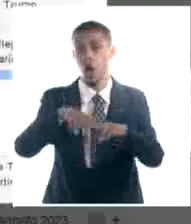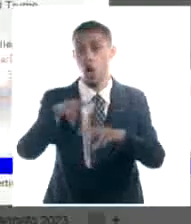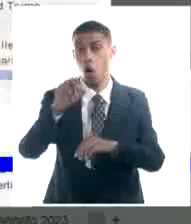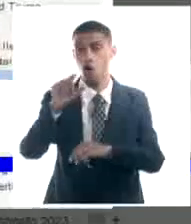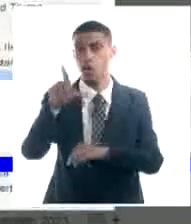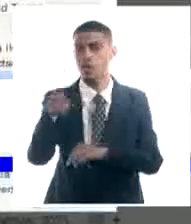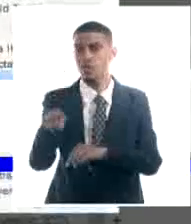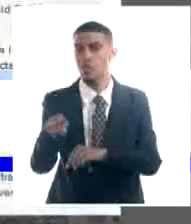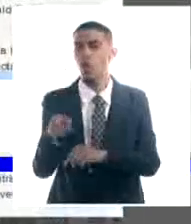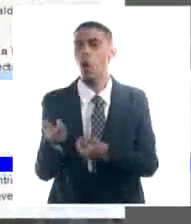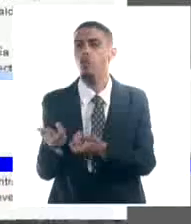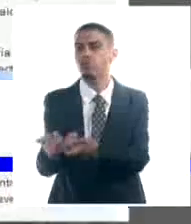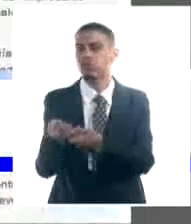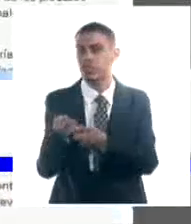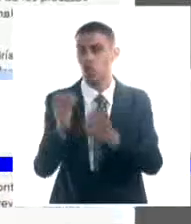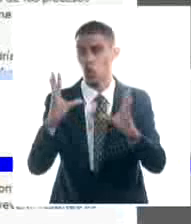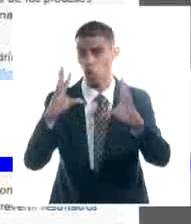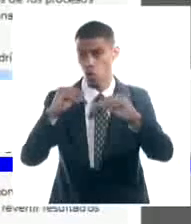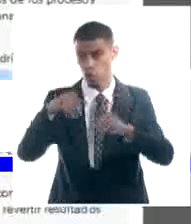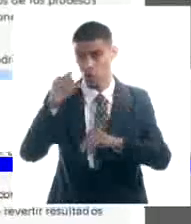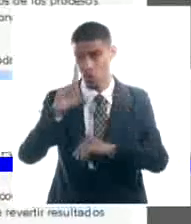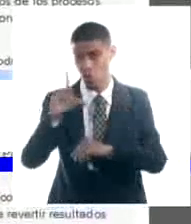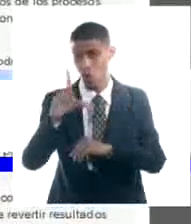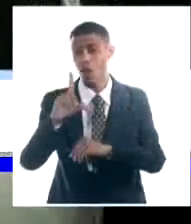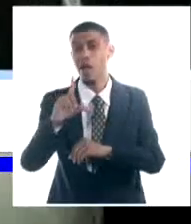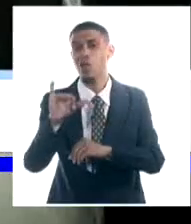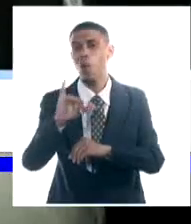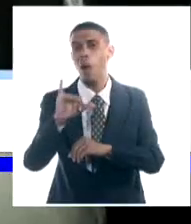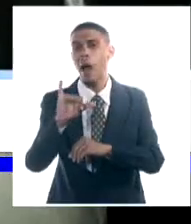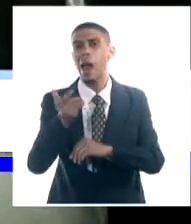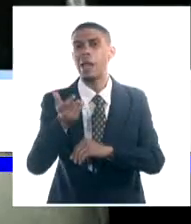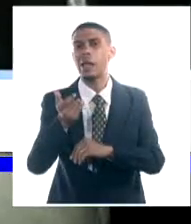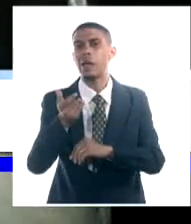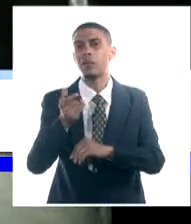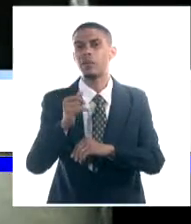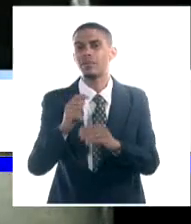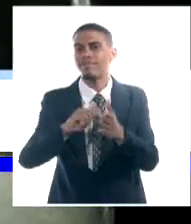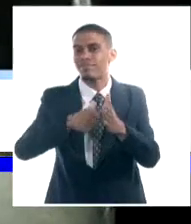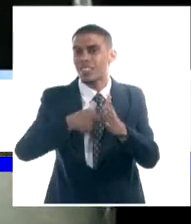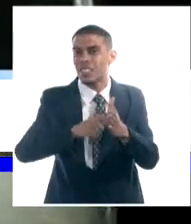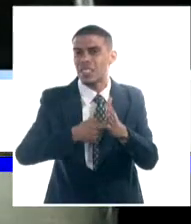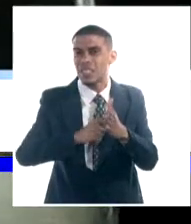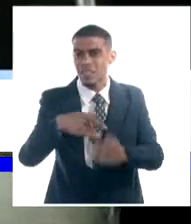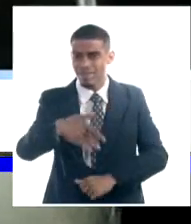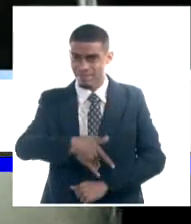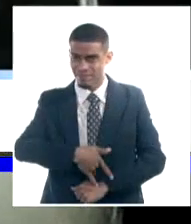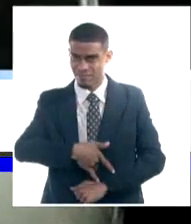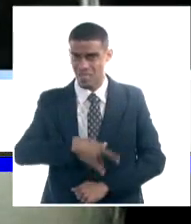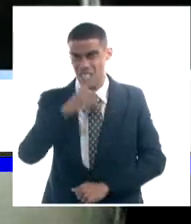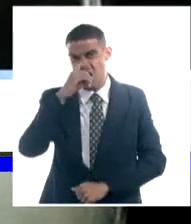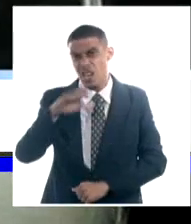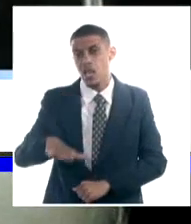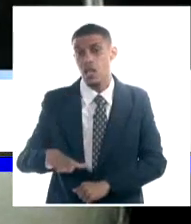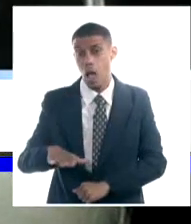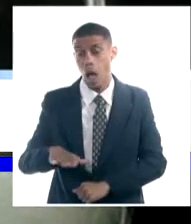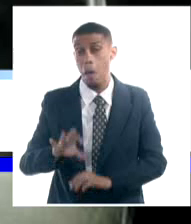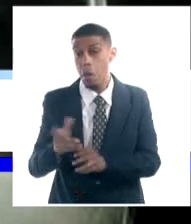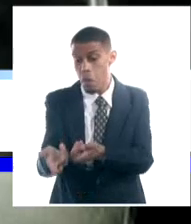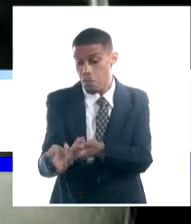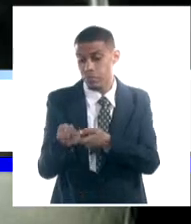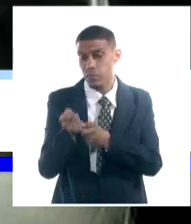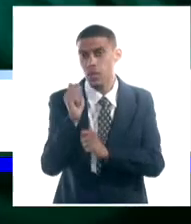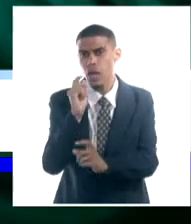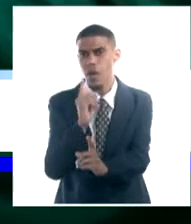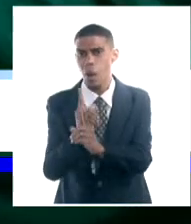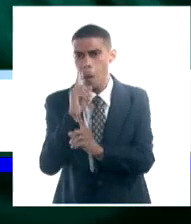extrajo con éxito en la noche de este lunes una tuerca del esófago de una niña. El doctor Alberto Ibarra Batista